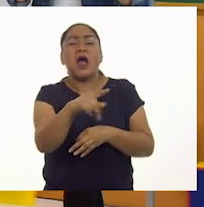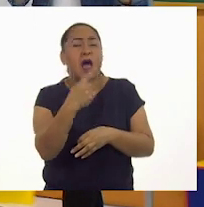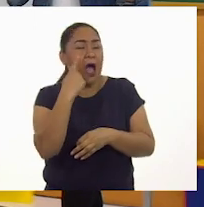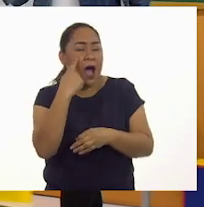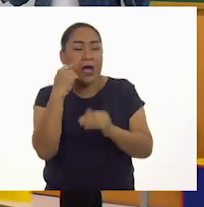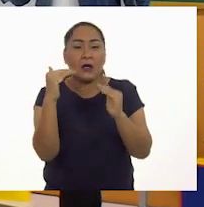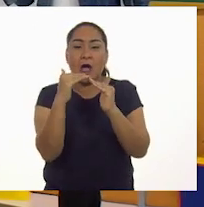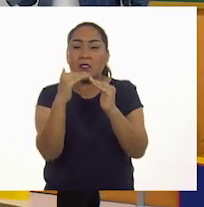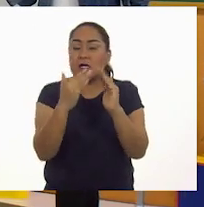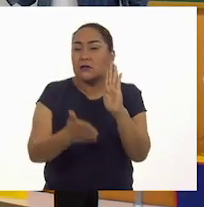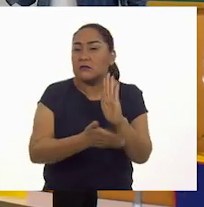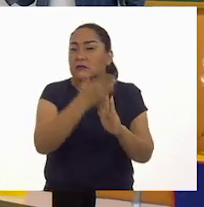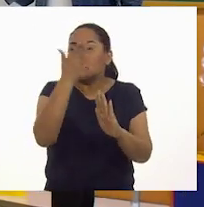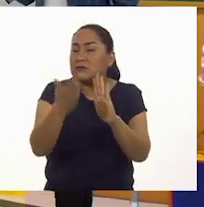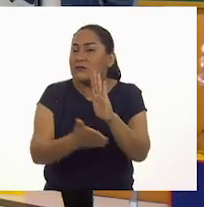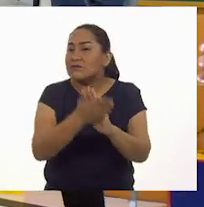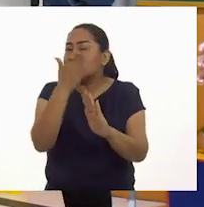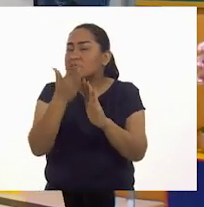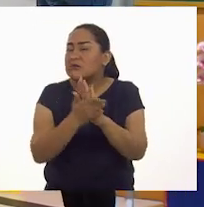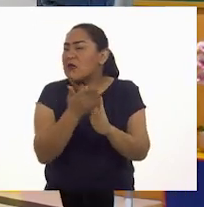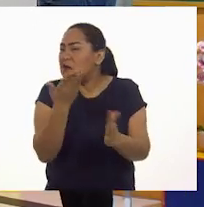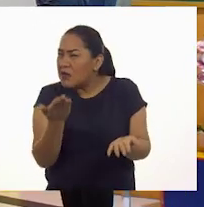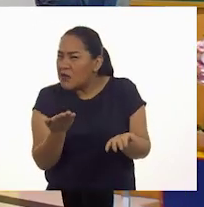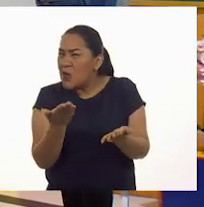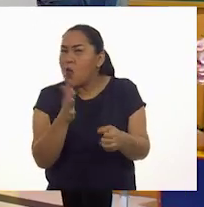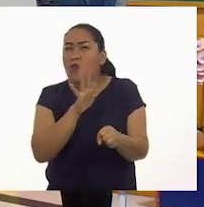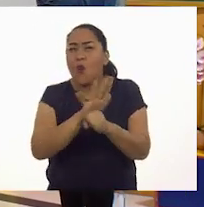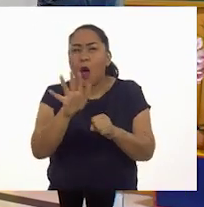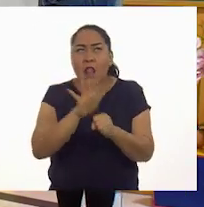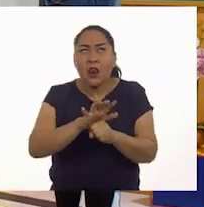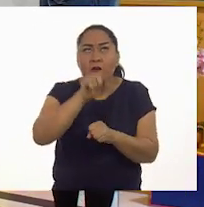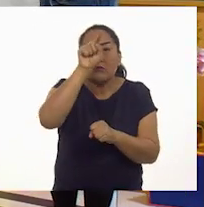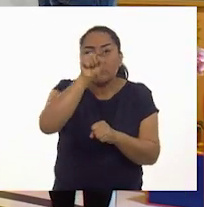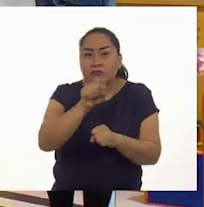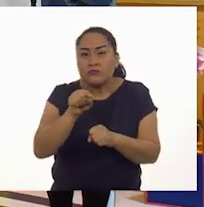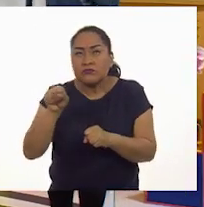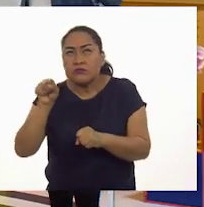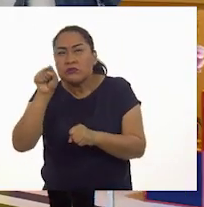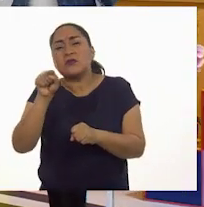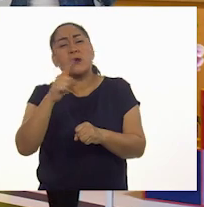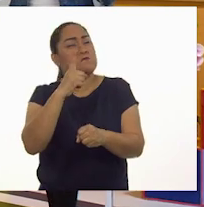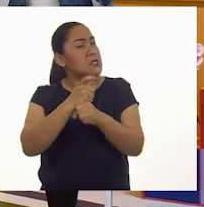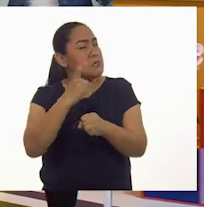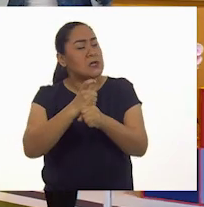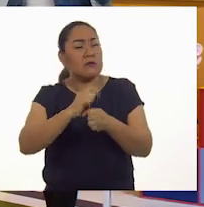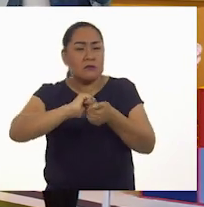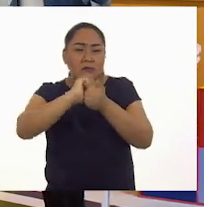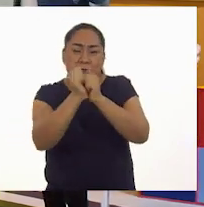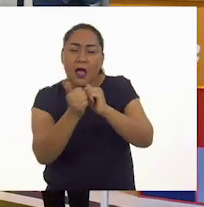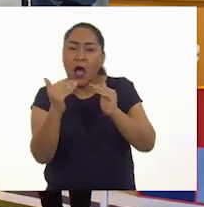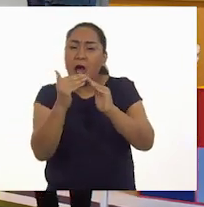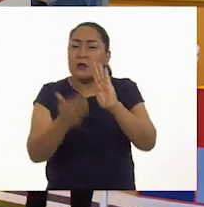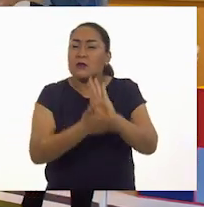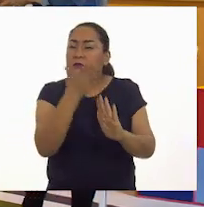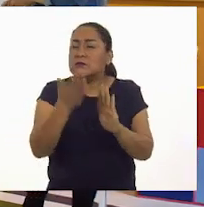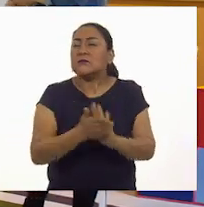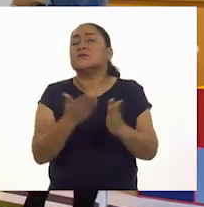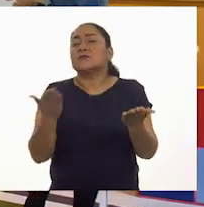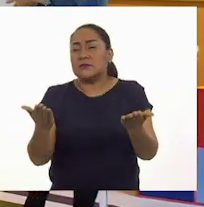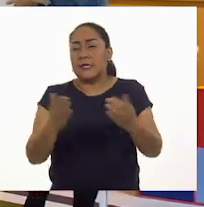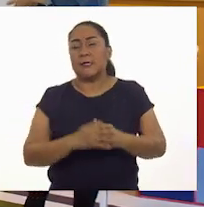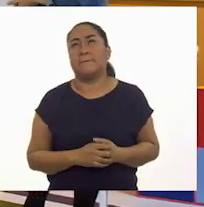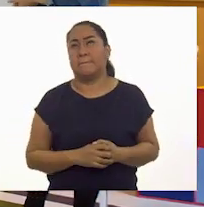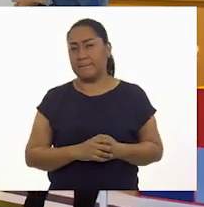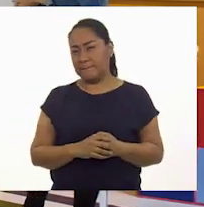la construcción de una casa. ¿Cuáles de ellas corresponden a la construcción de una casa? La construcción de una casa.